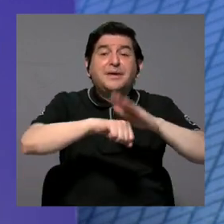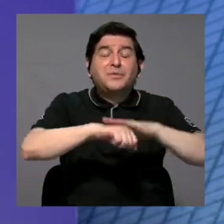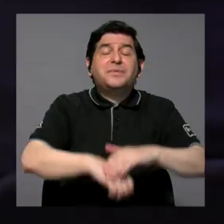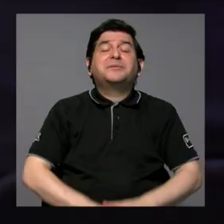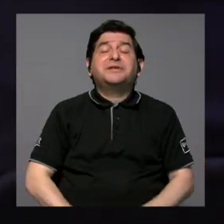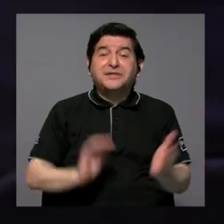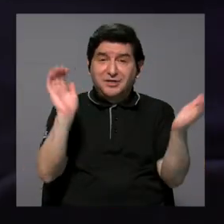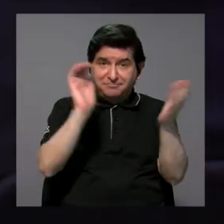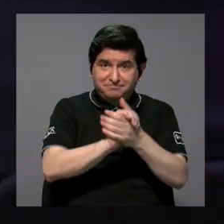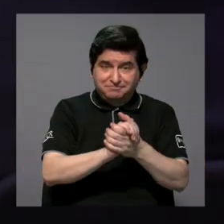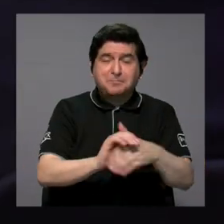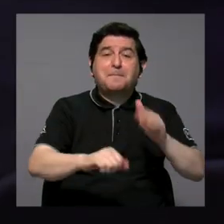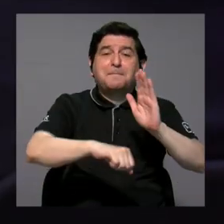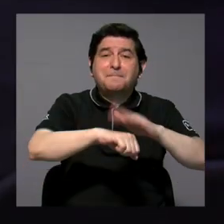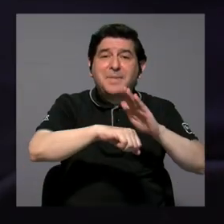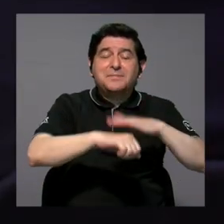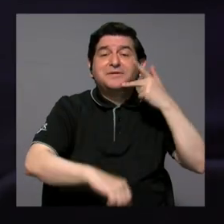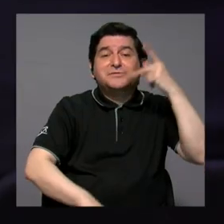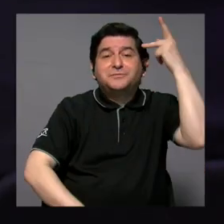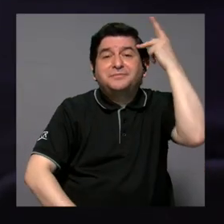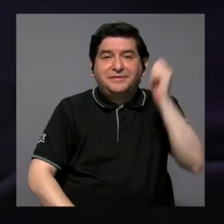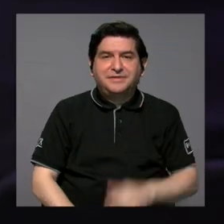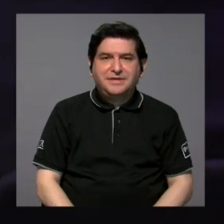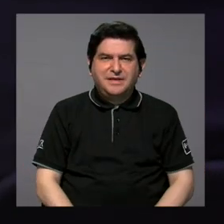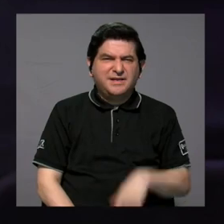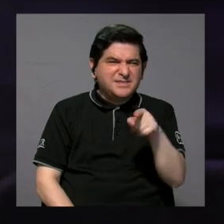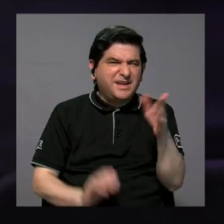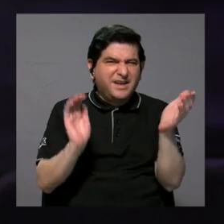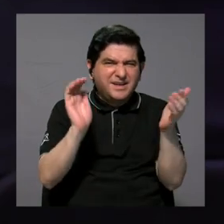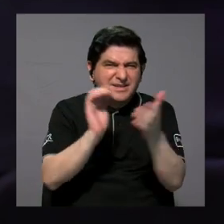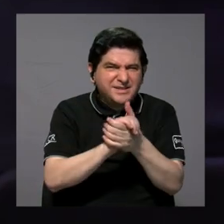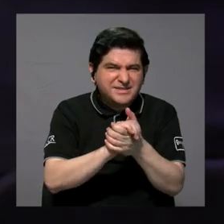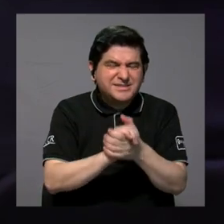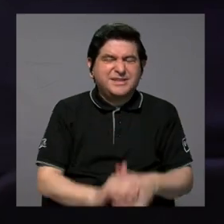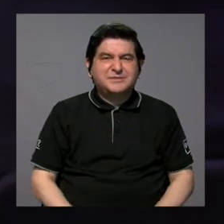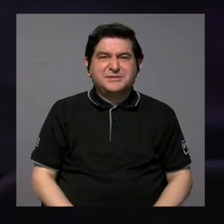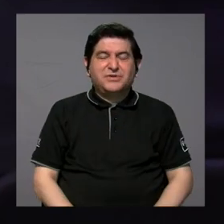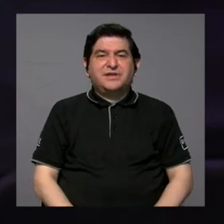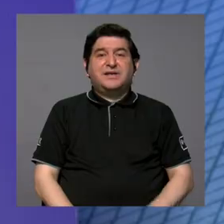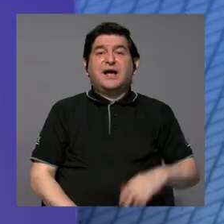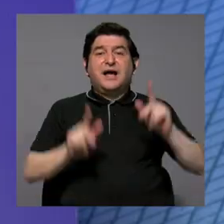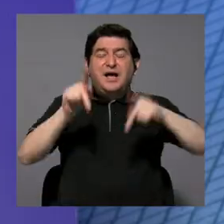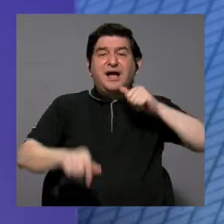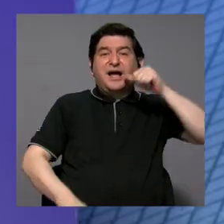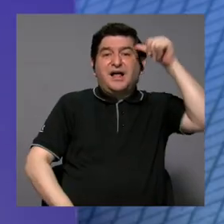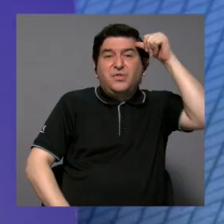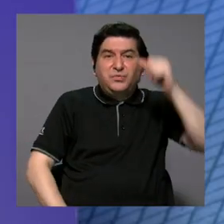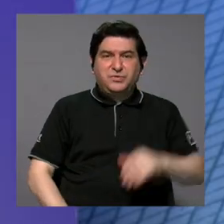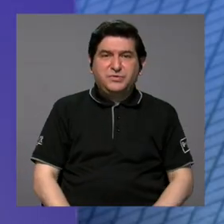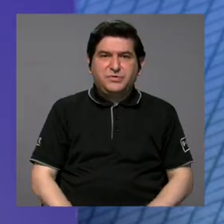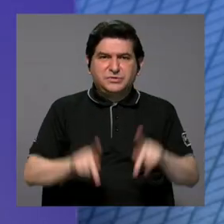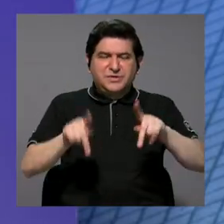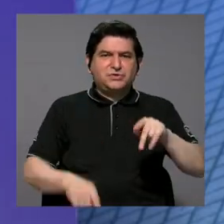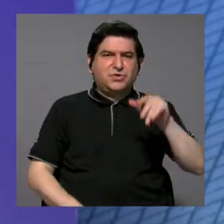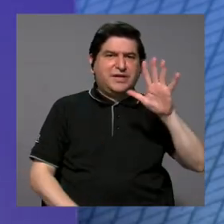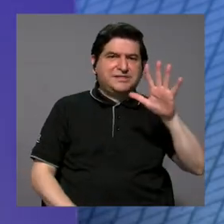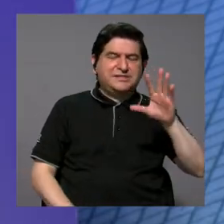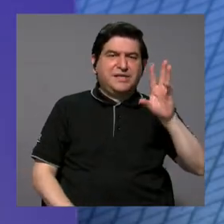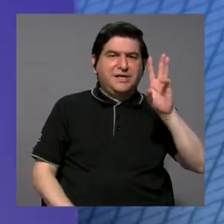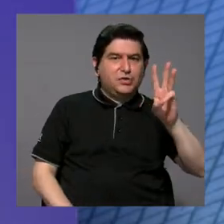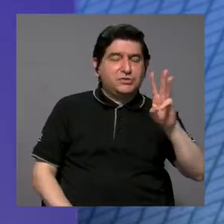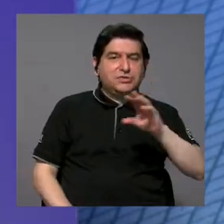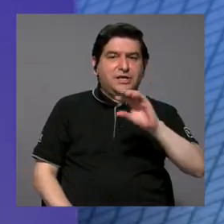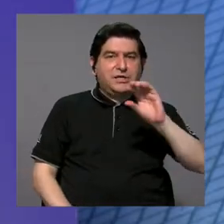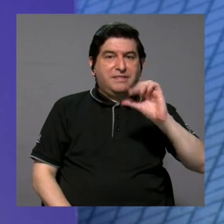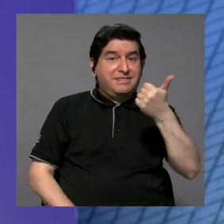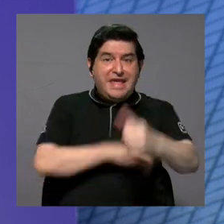casarse con consentimiento parental y muchos de esos matrimonios eran con personas adultas, personas que les llevan 5, 6, 7, 10